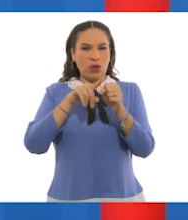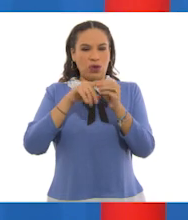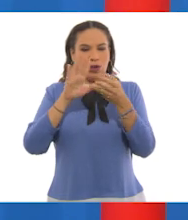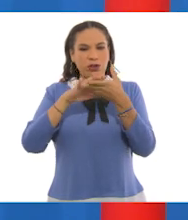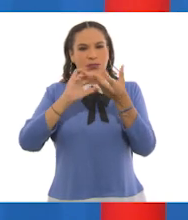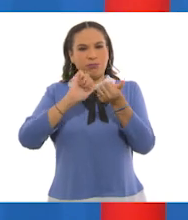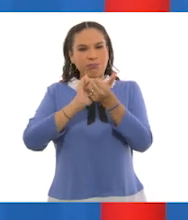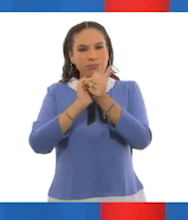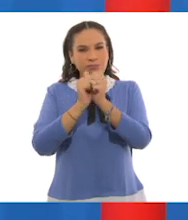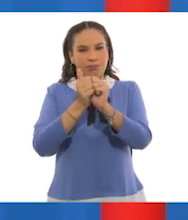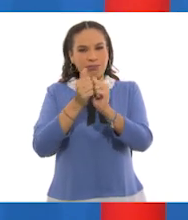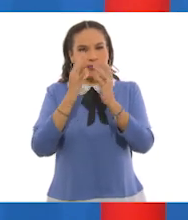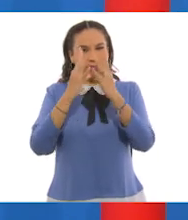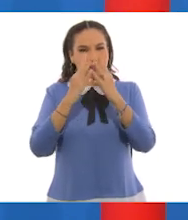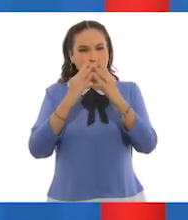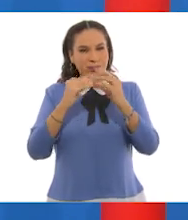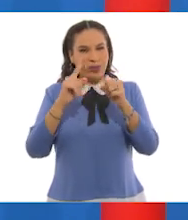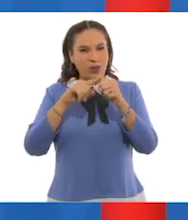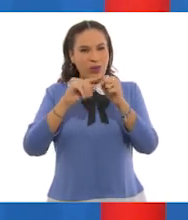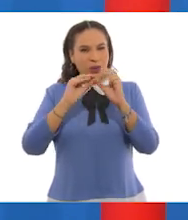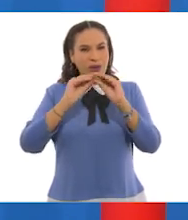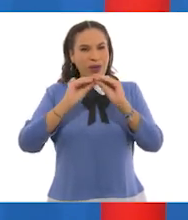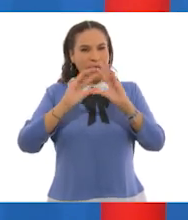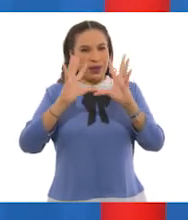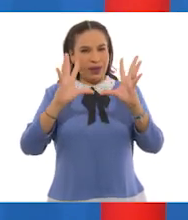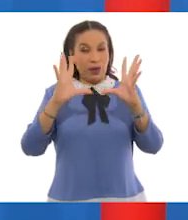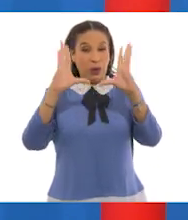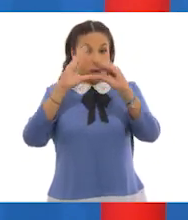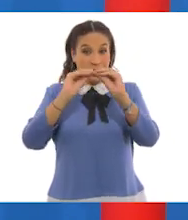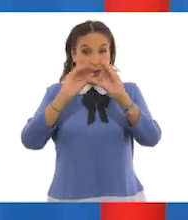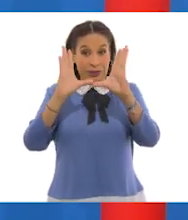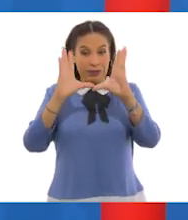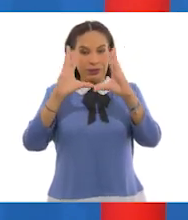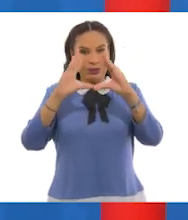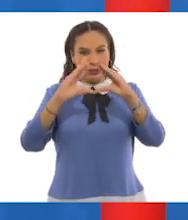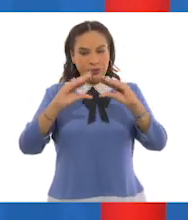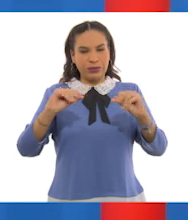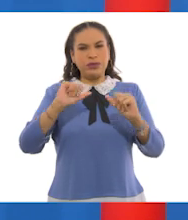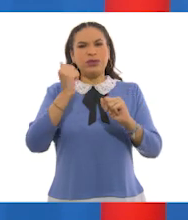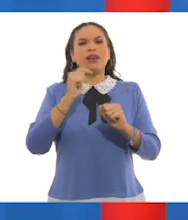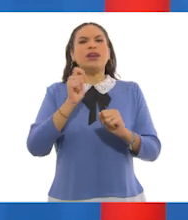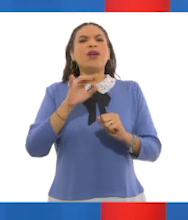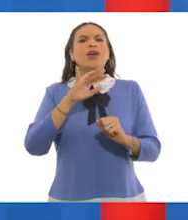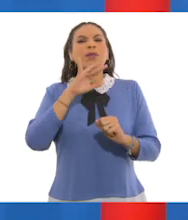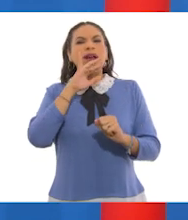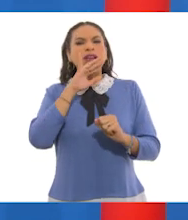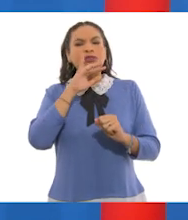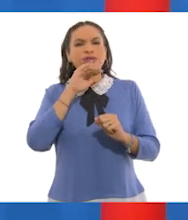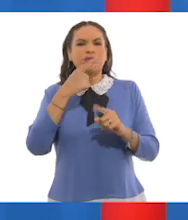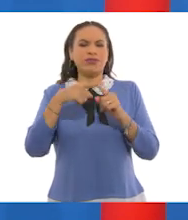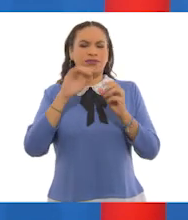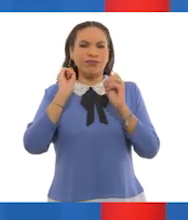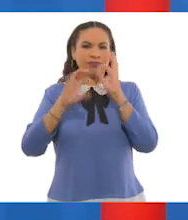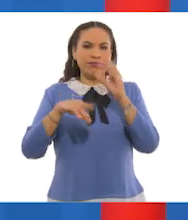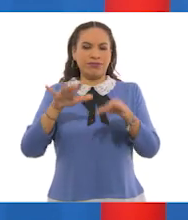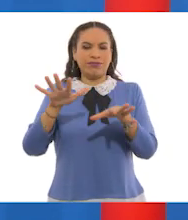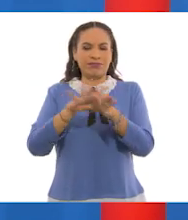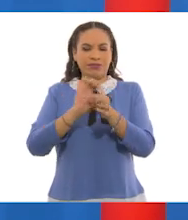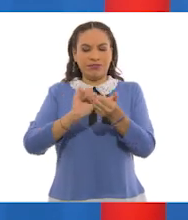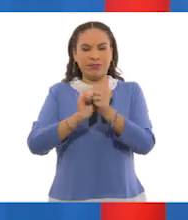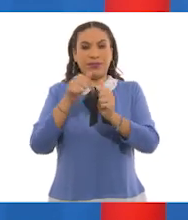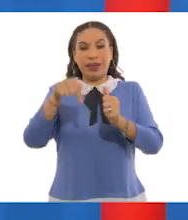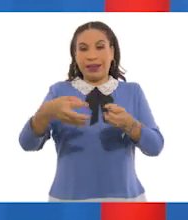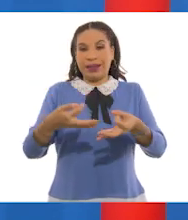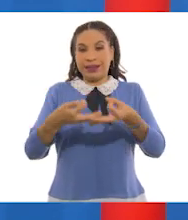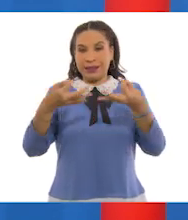una tonalidad más clara. Pero hablando de basura y desechos, se refiere a los cambios biológicos que se dan en el